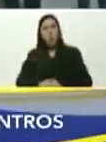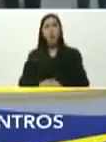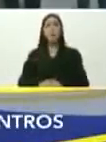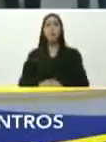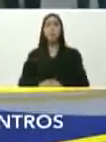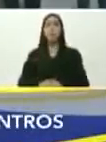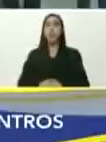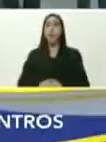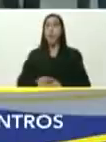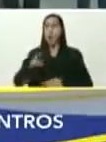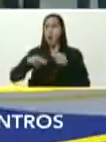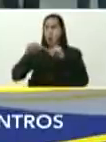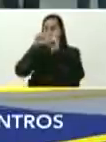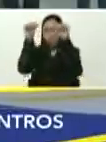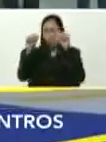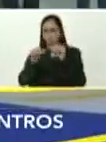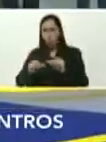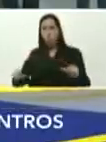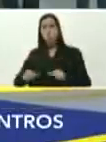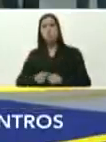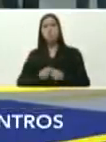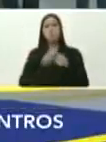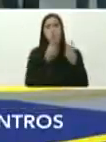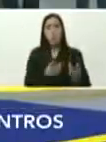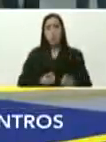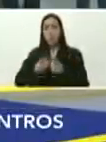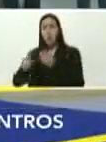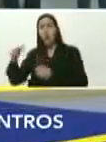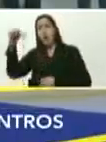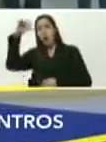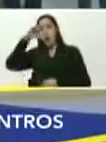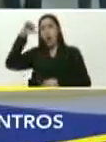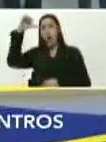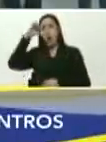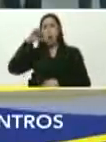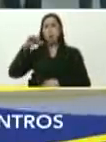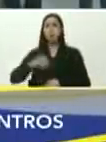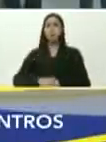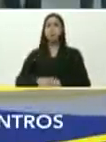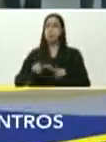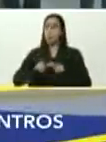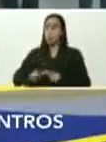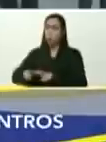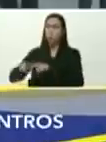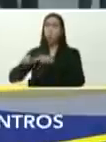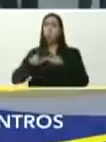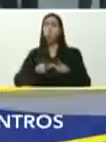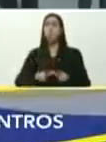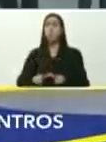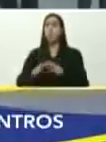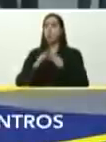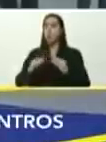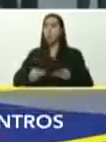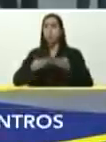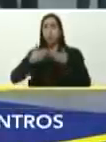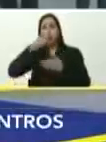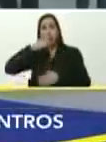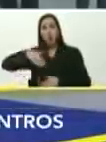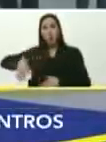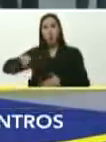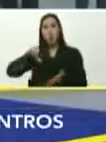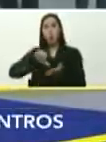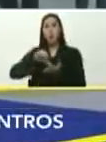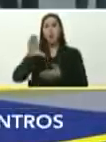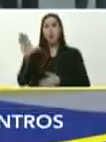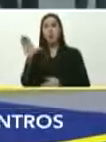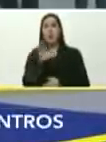de compensación, y distribución, de agua, desde el Calvario, para todo el pueblo, del centro,